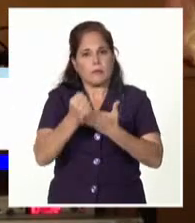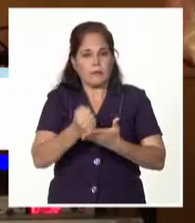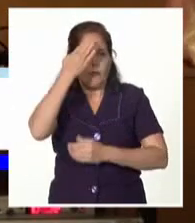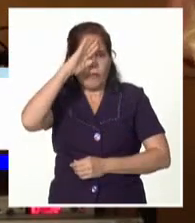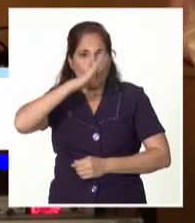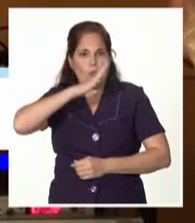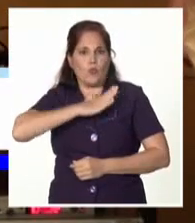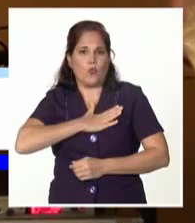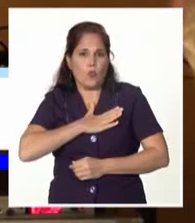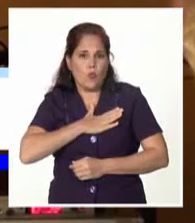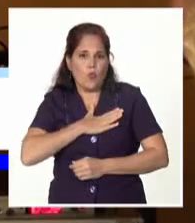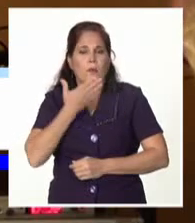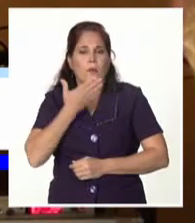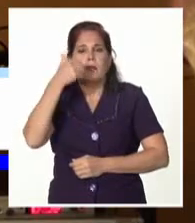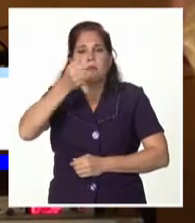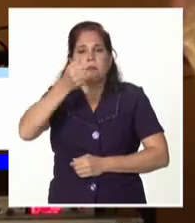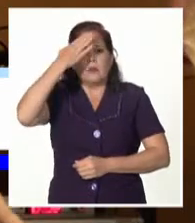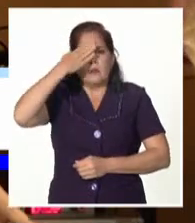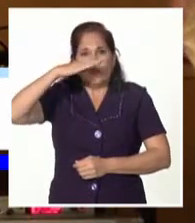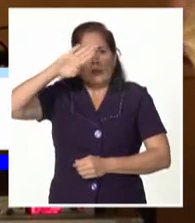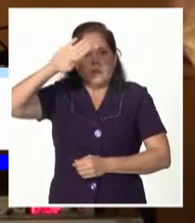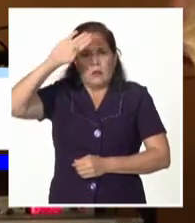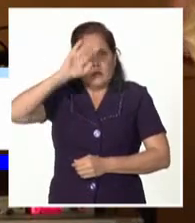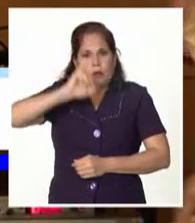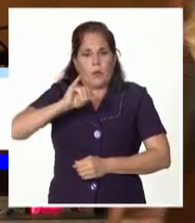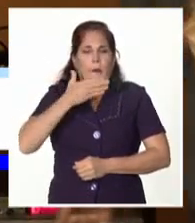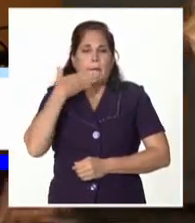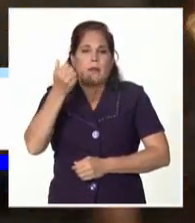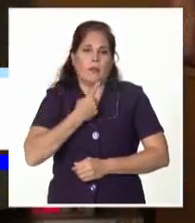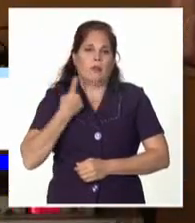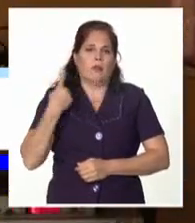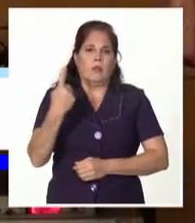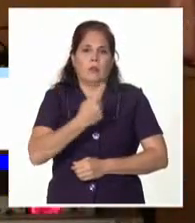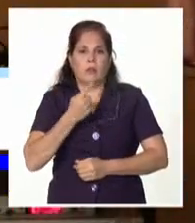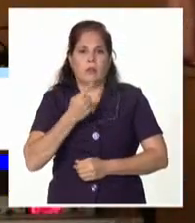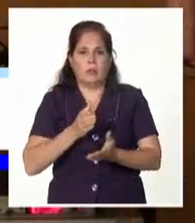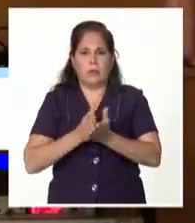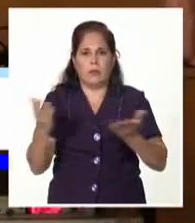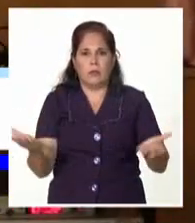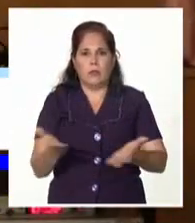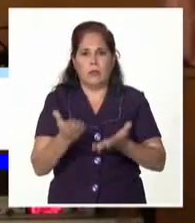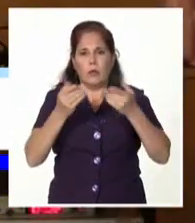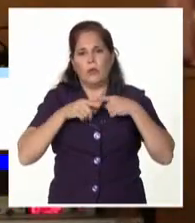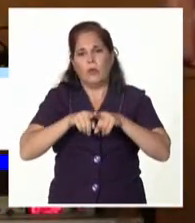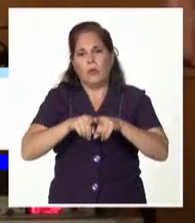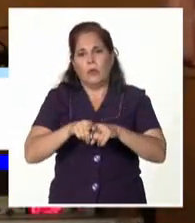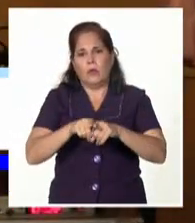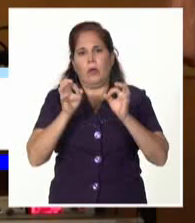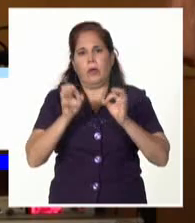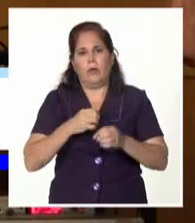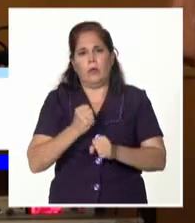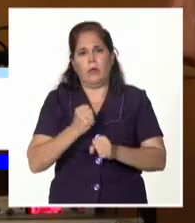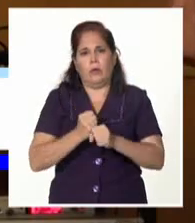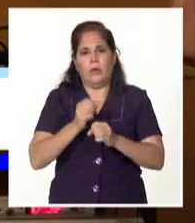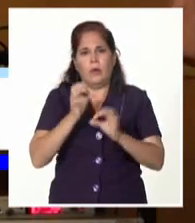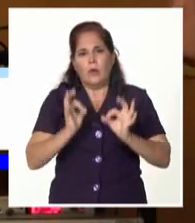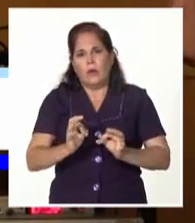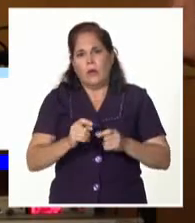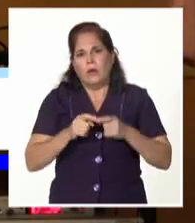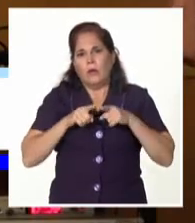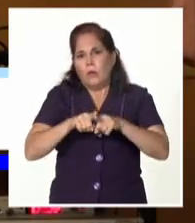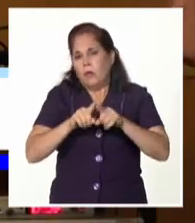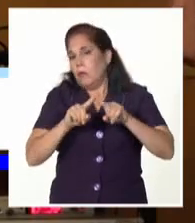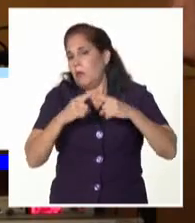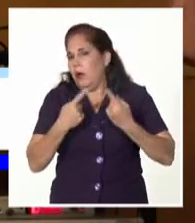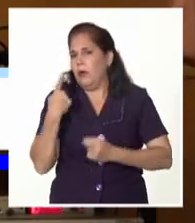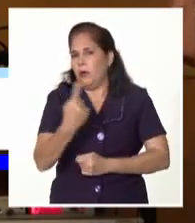esto el beneficio de Cuba, que es también nuestro beneficio al final, para seguir creciendo juntos. Y estamos trabajando duramente en conjunto por todo